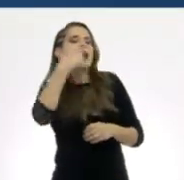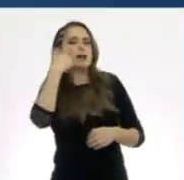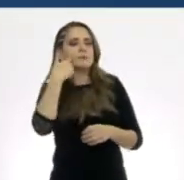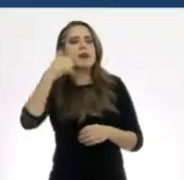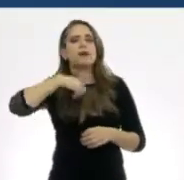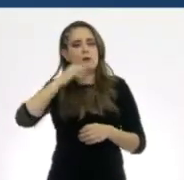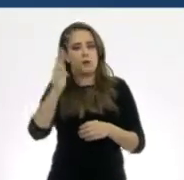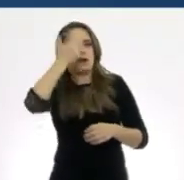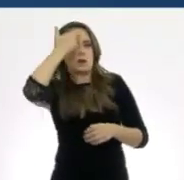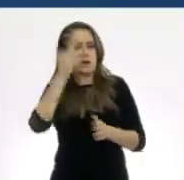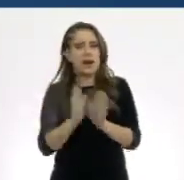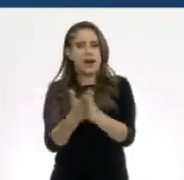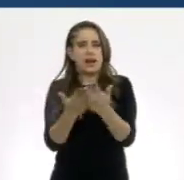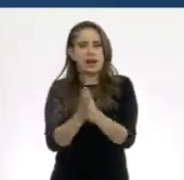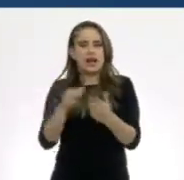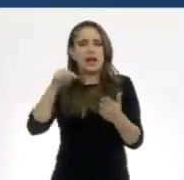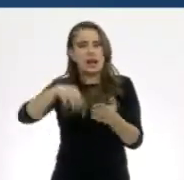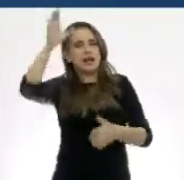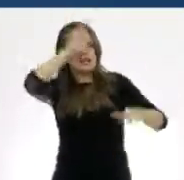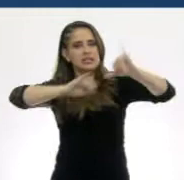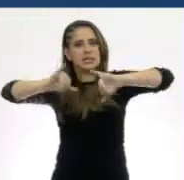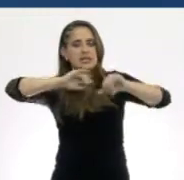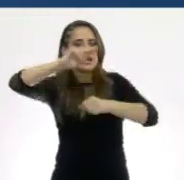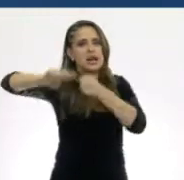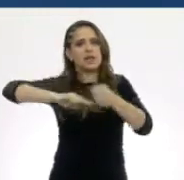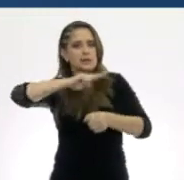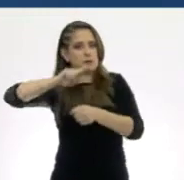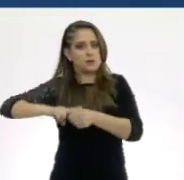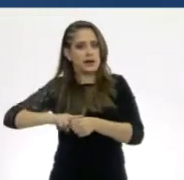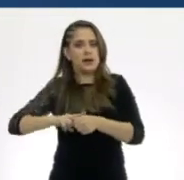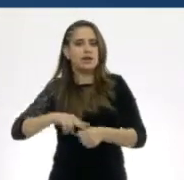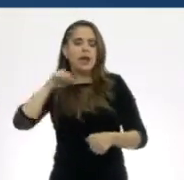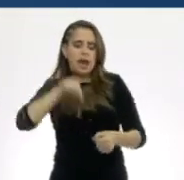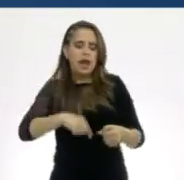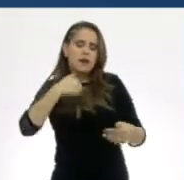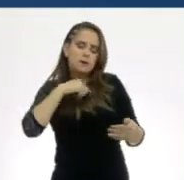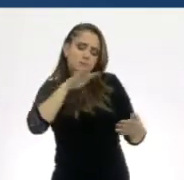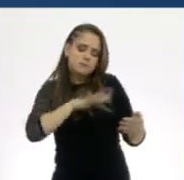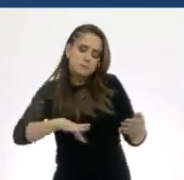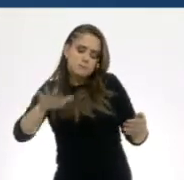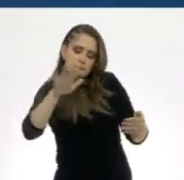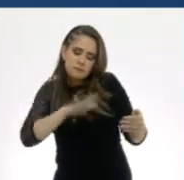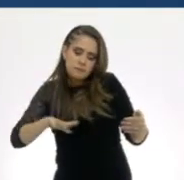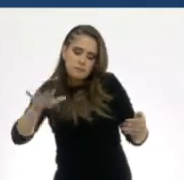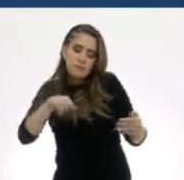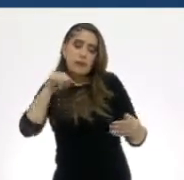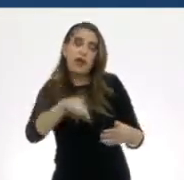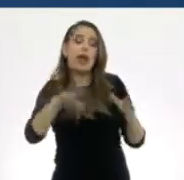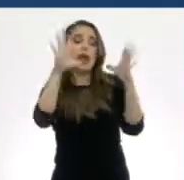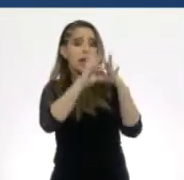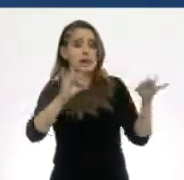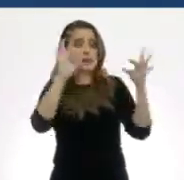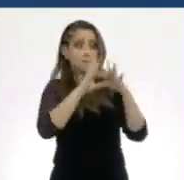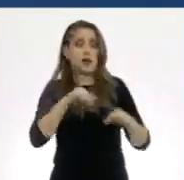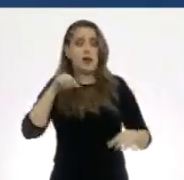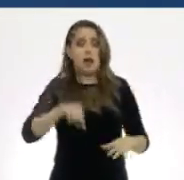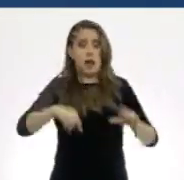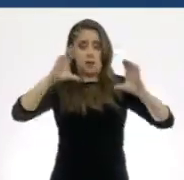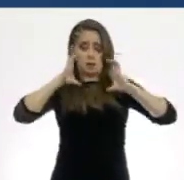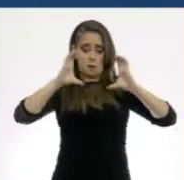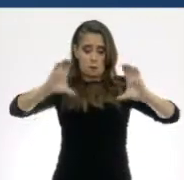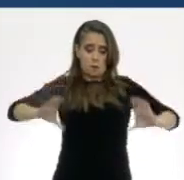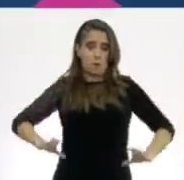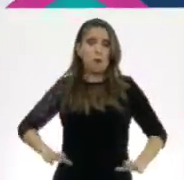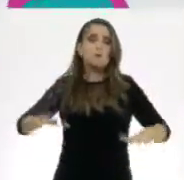algo que leí en mi libro de ciencias naturales y en mi libro explica que nuestros cuerpos tienen